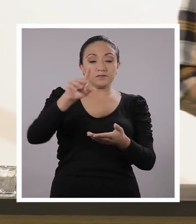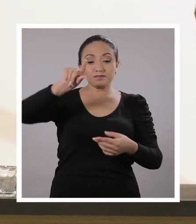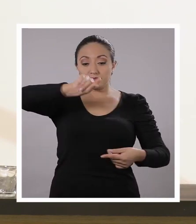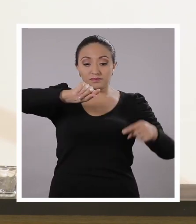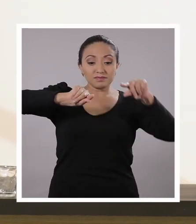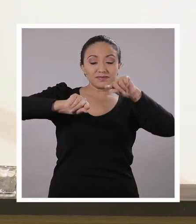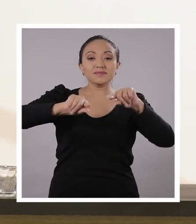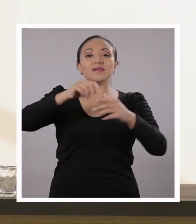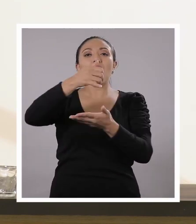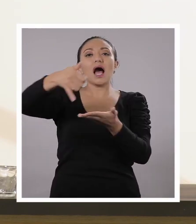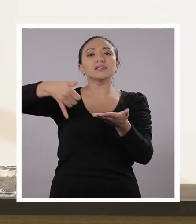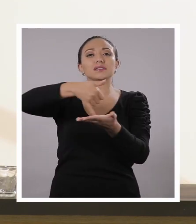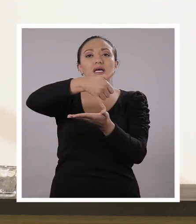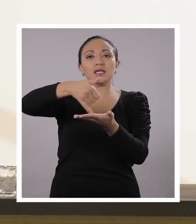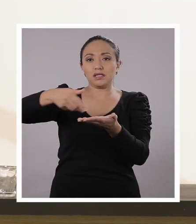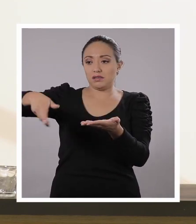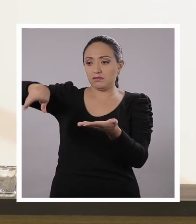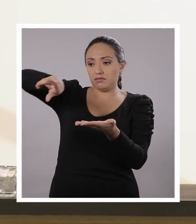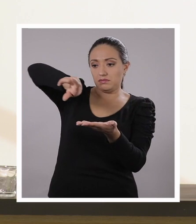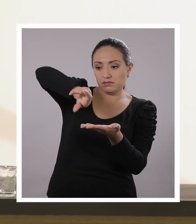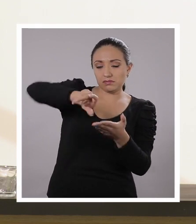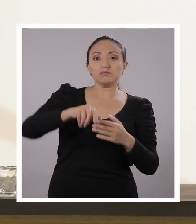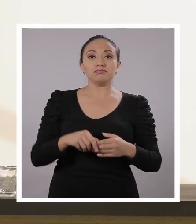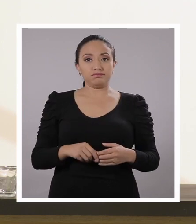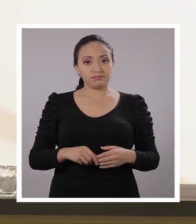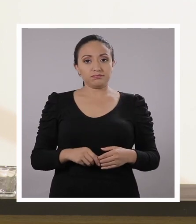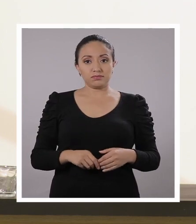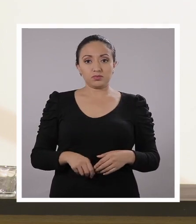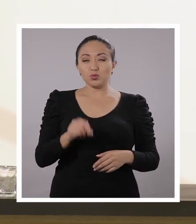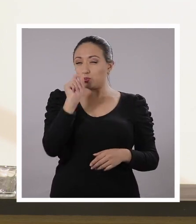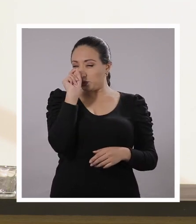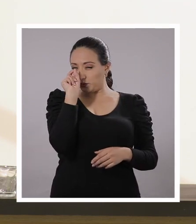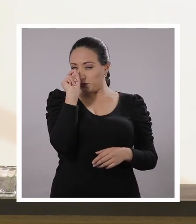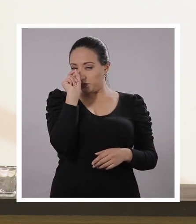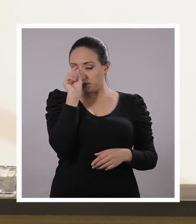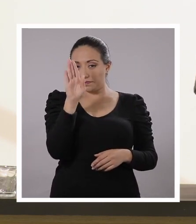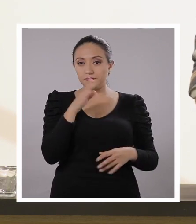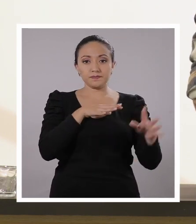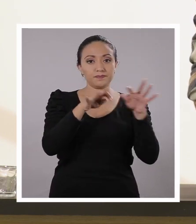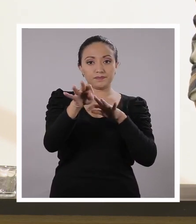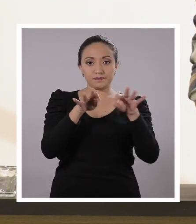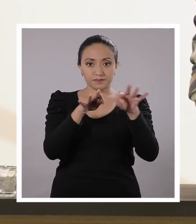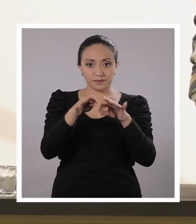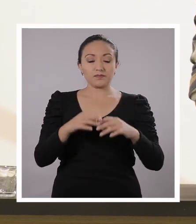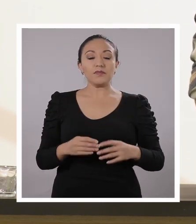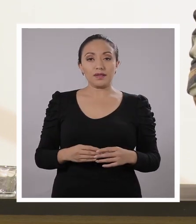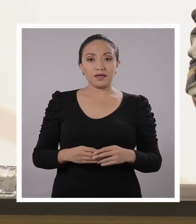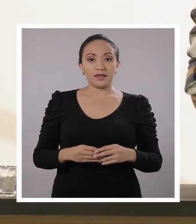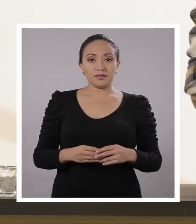vinagre y aceite, necesito que me ayudes, por favor. Vamos a poner. Espérame un minutito que les explico a los chicos.